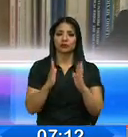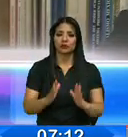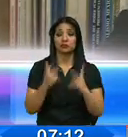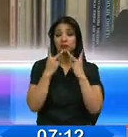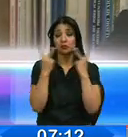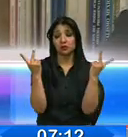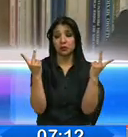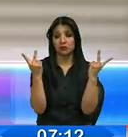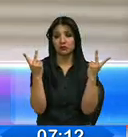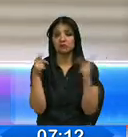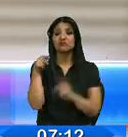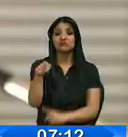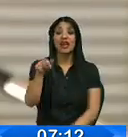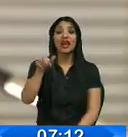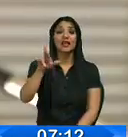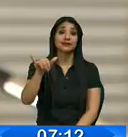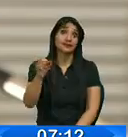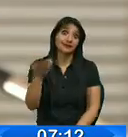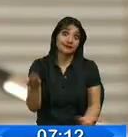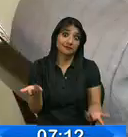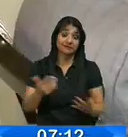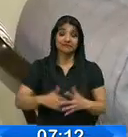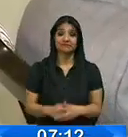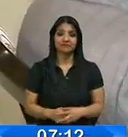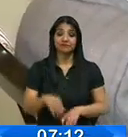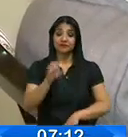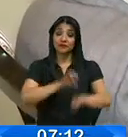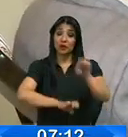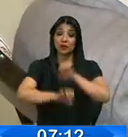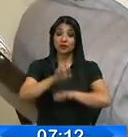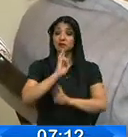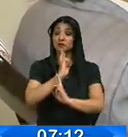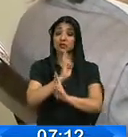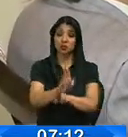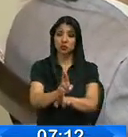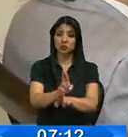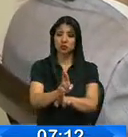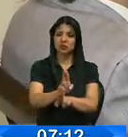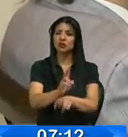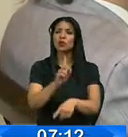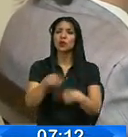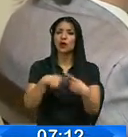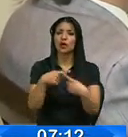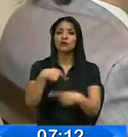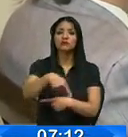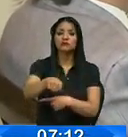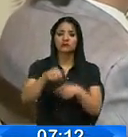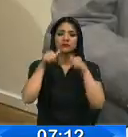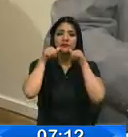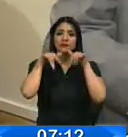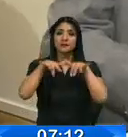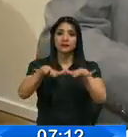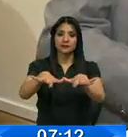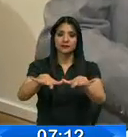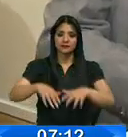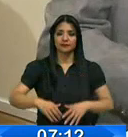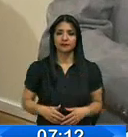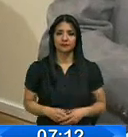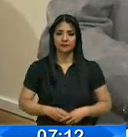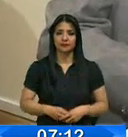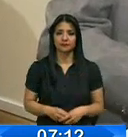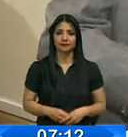muy conocido, es Alexis Mera. Los resultados de la evaluación los ecuatorianos los podremos conocer en septiembre, informó